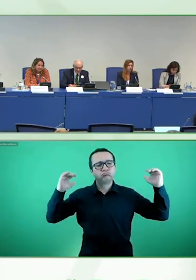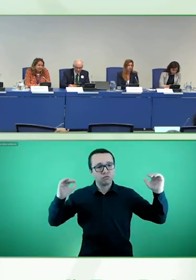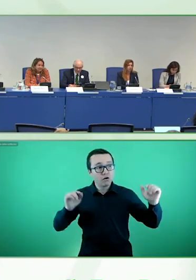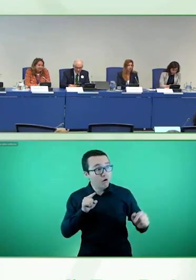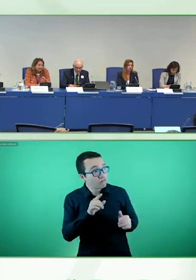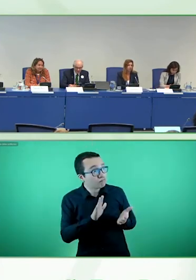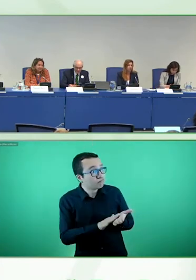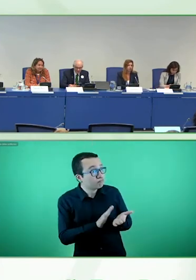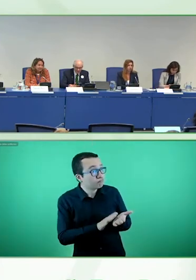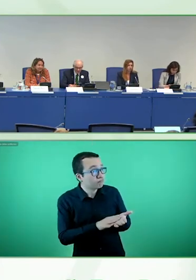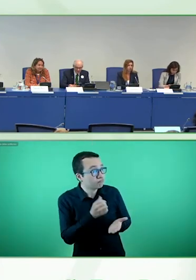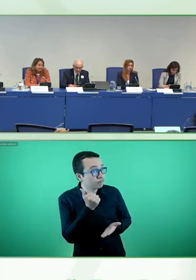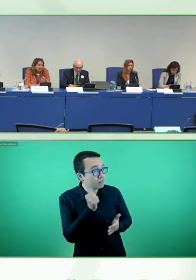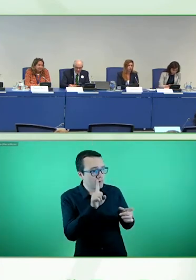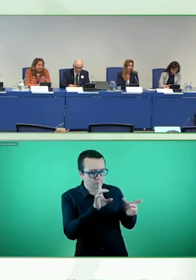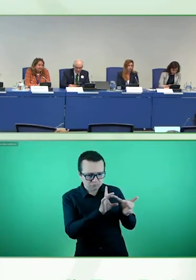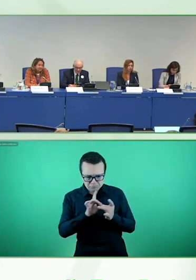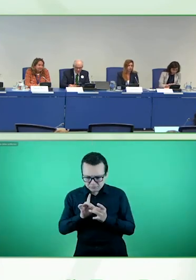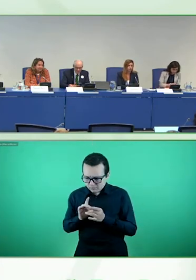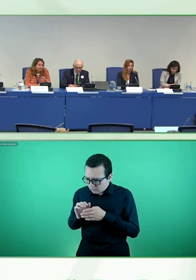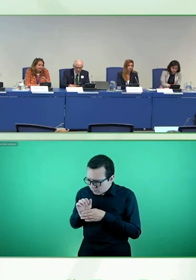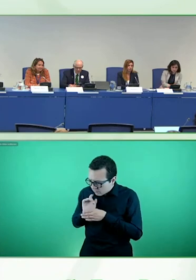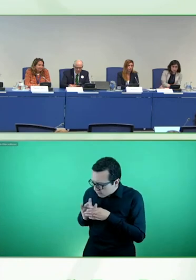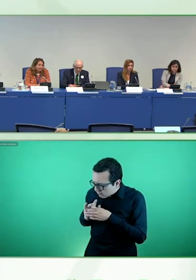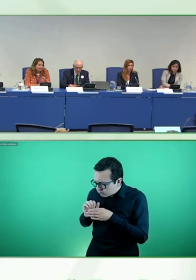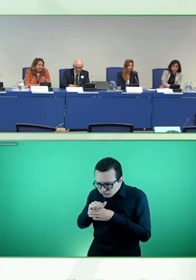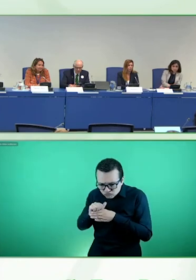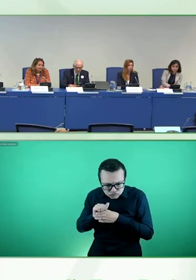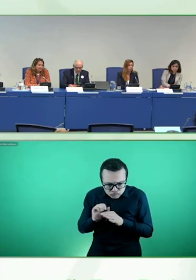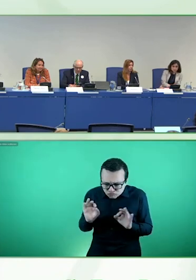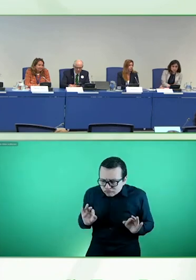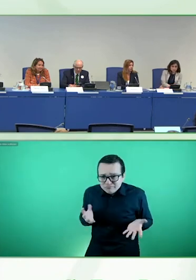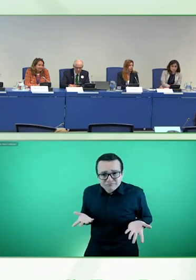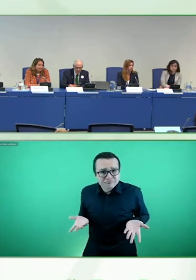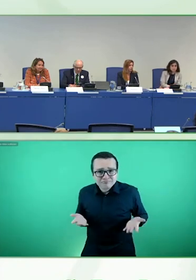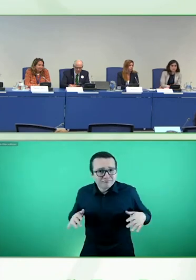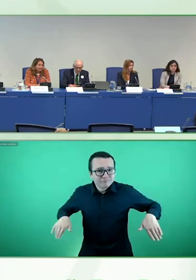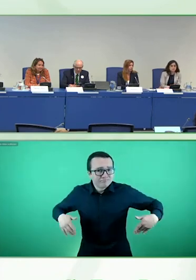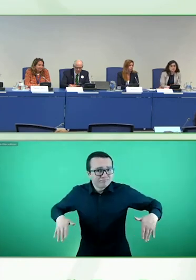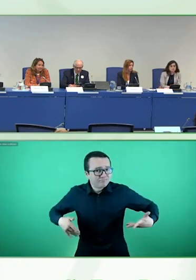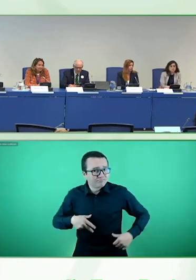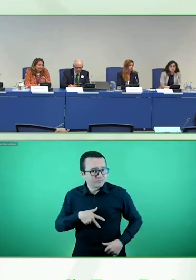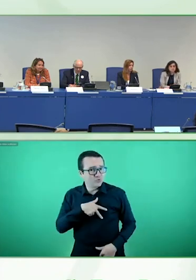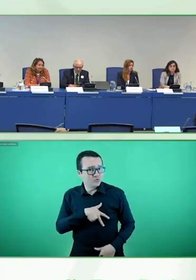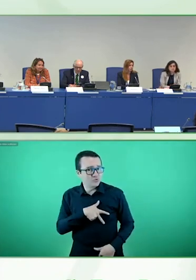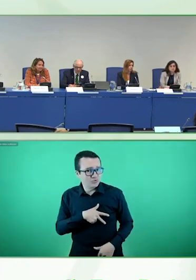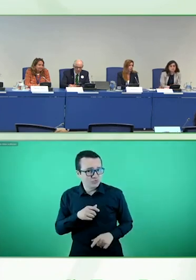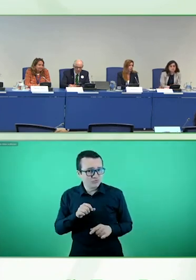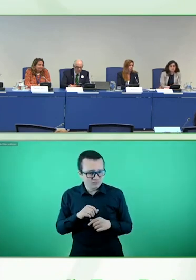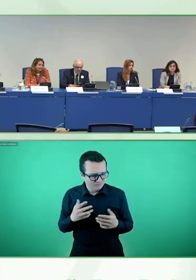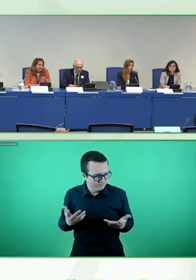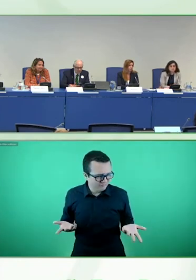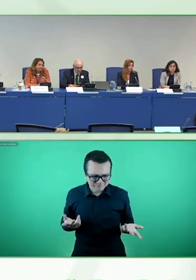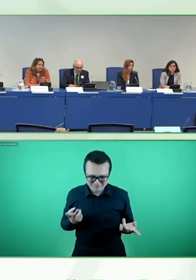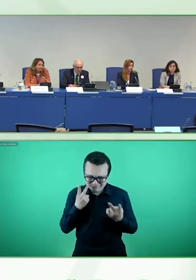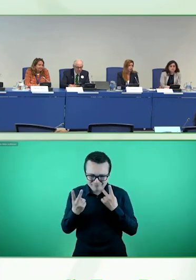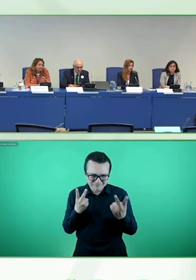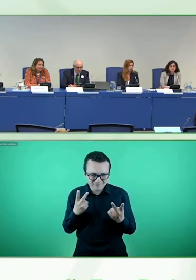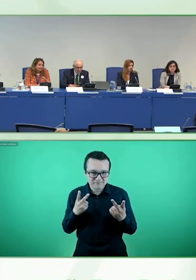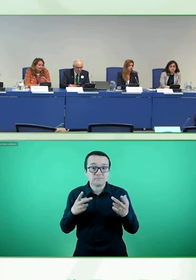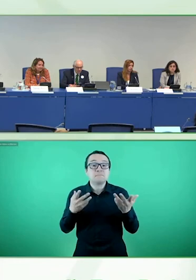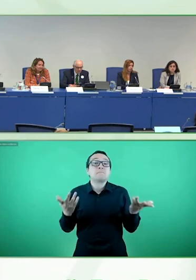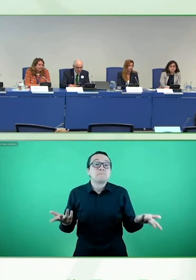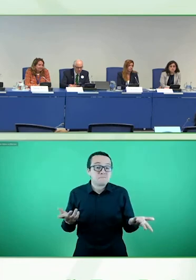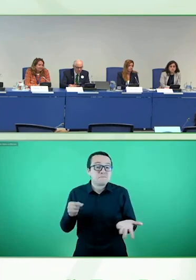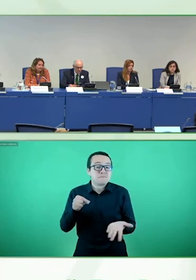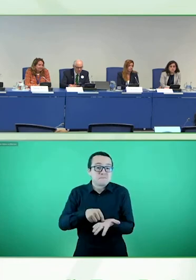Por lo tanto, creo que hemos acertado plenamente en la selección de estas temáticas y por supuesto,